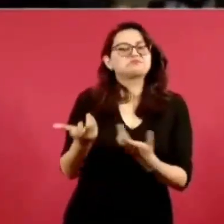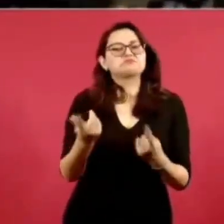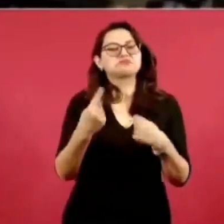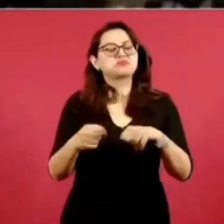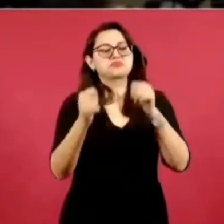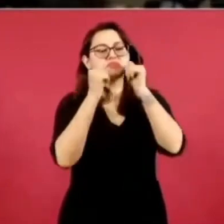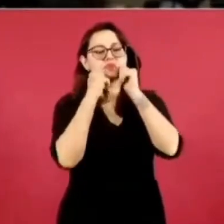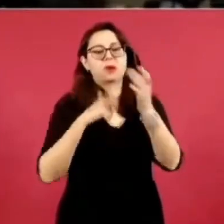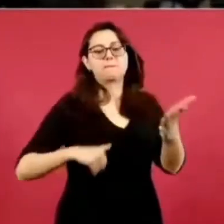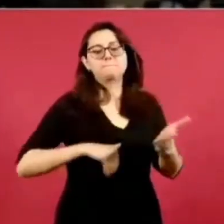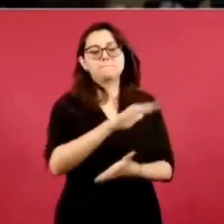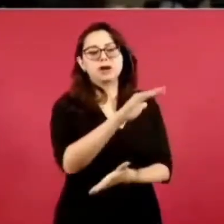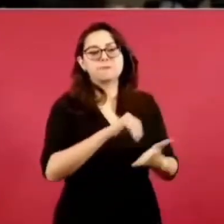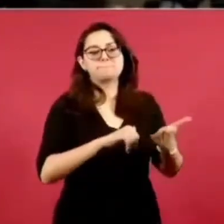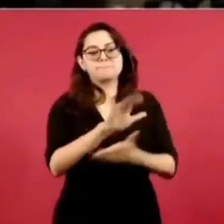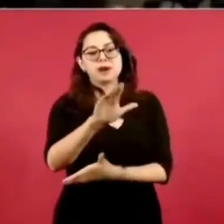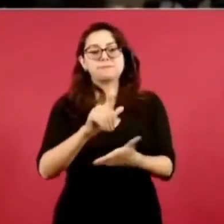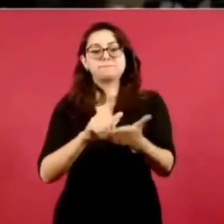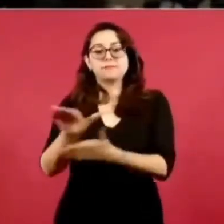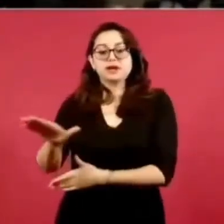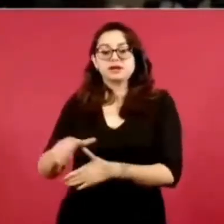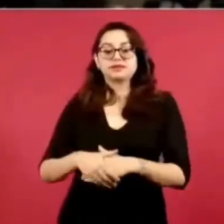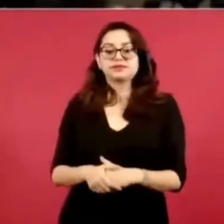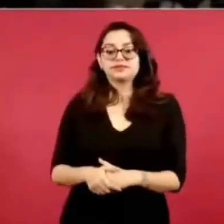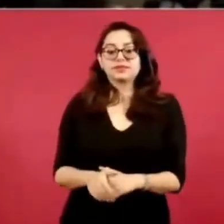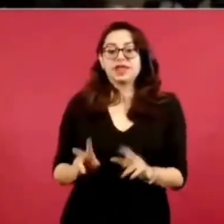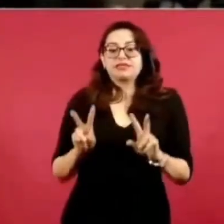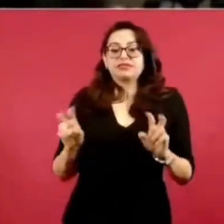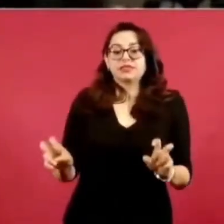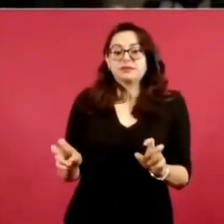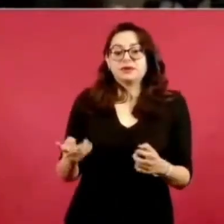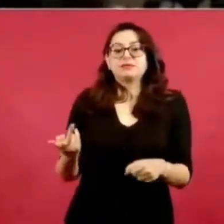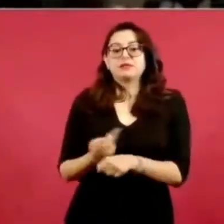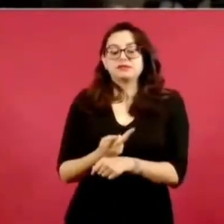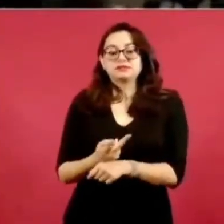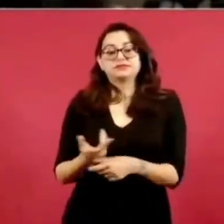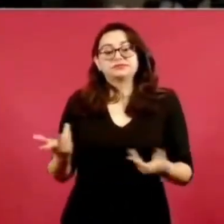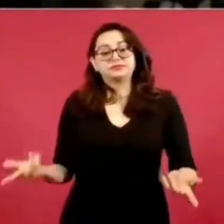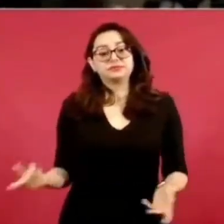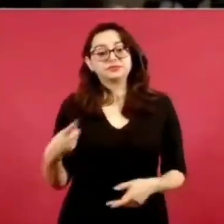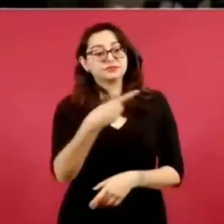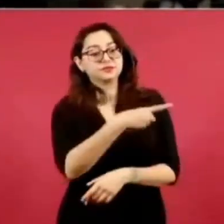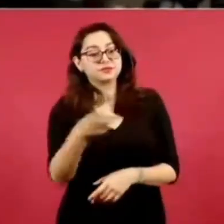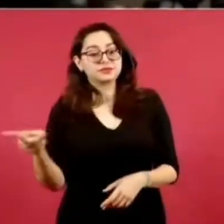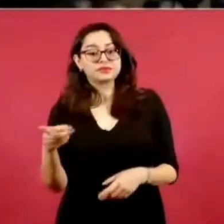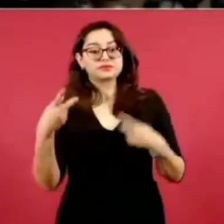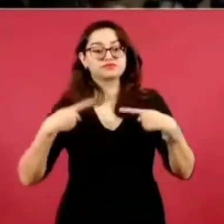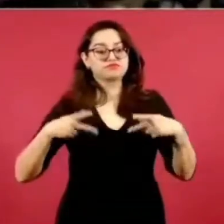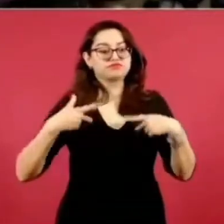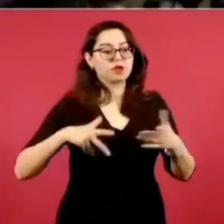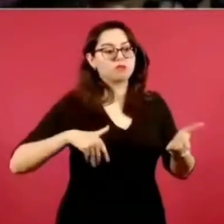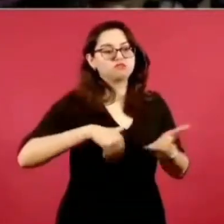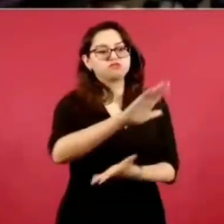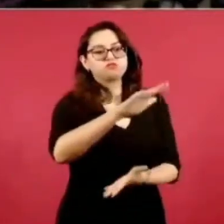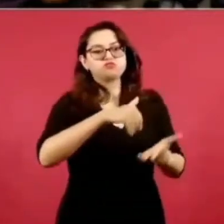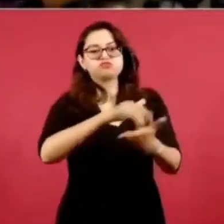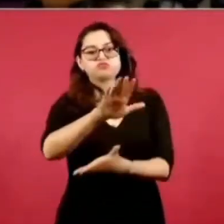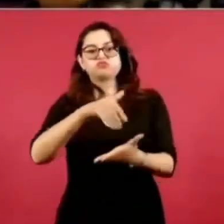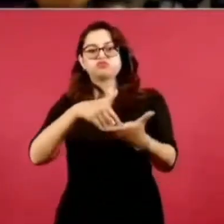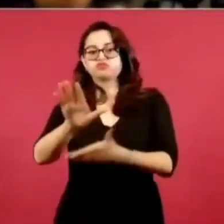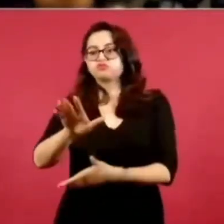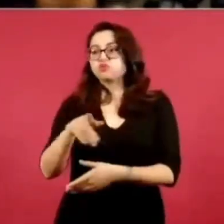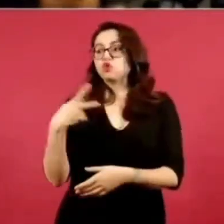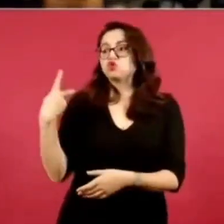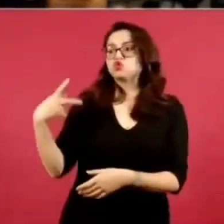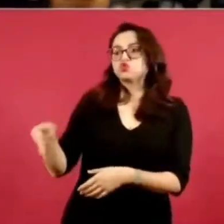compartirle que el tema es que una vez que han destituido a estas personas, estos magistrados quieren imponer a